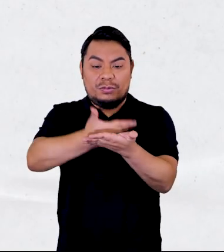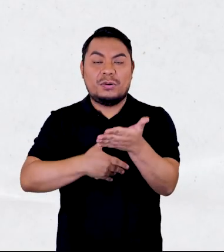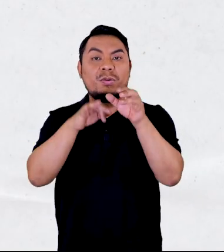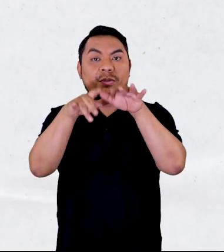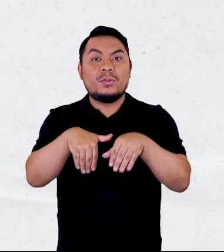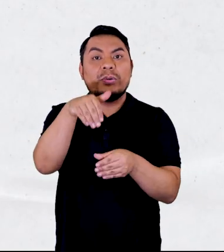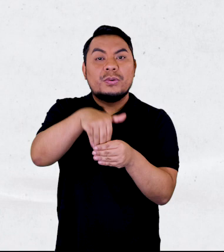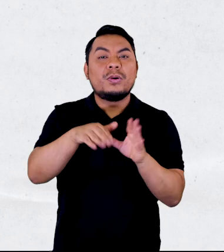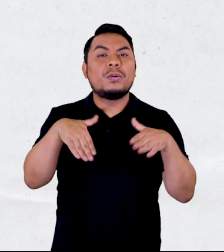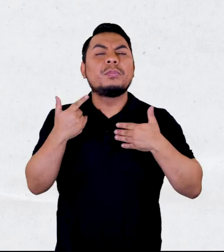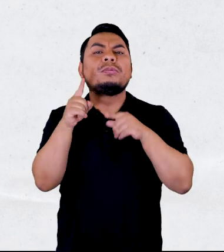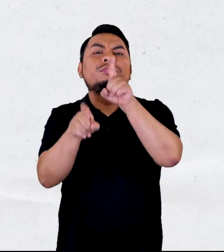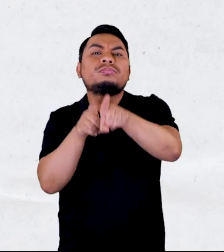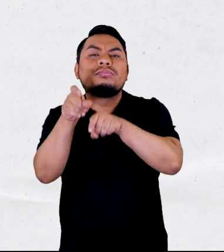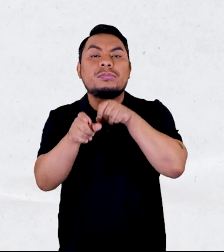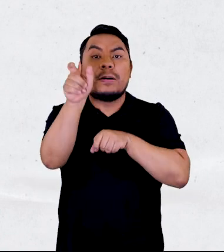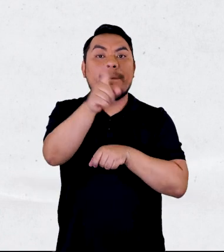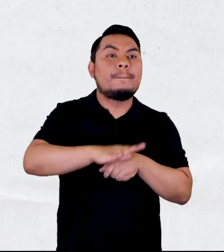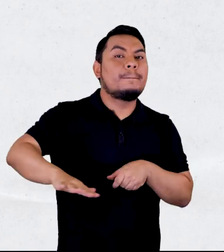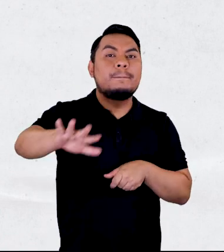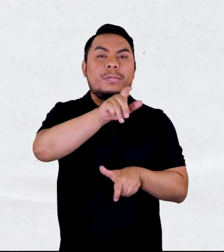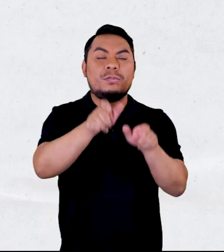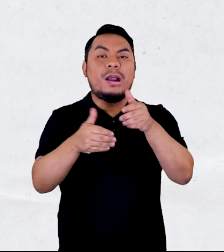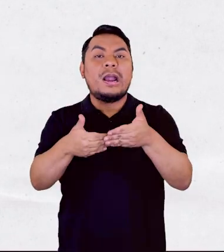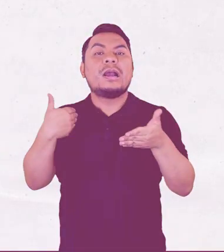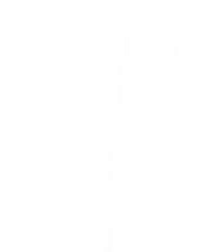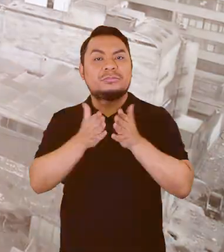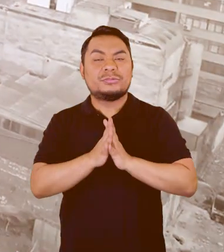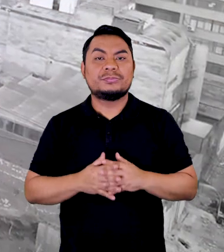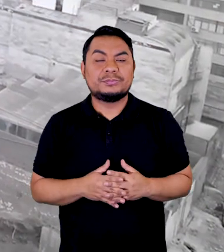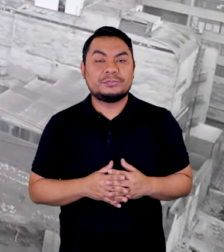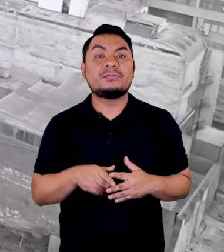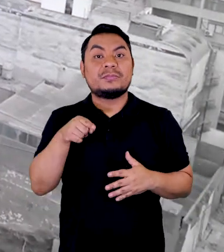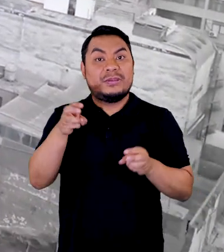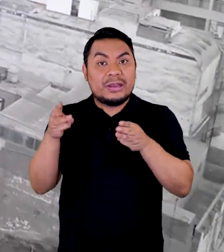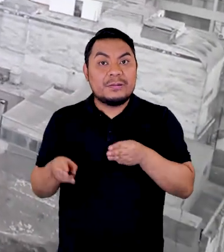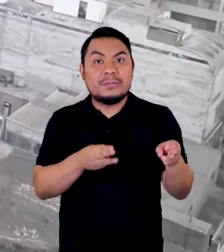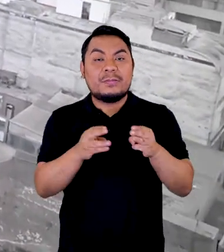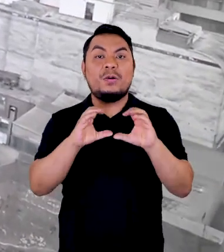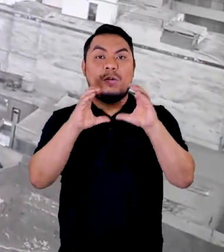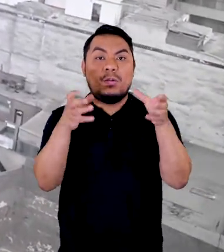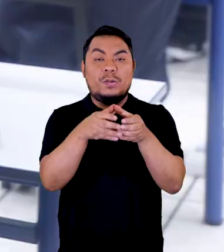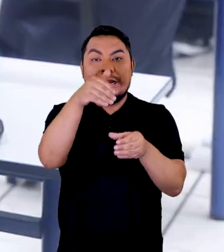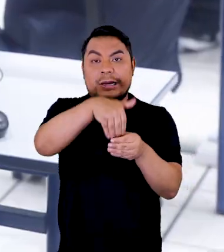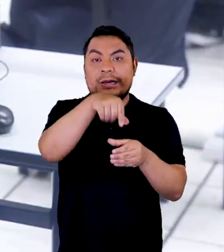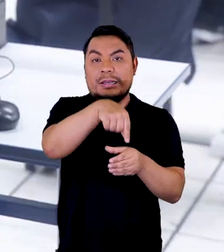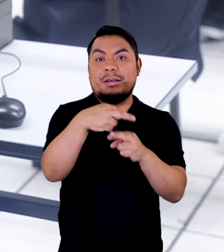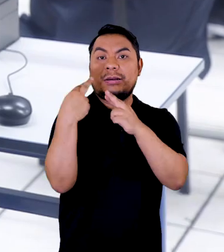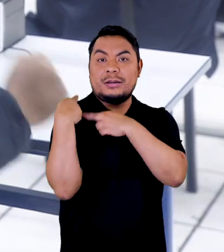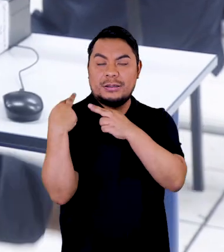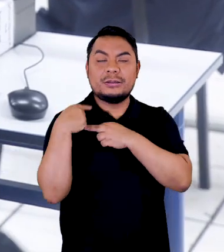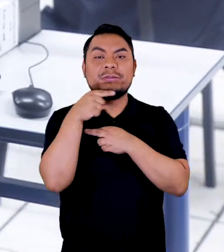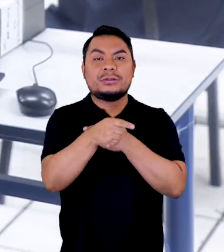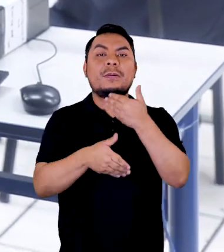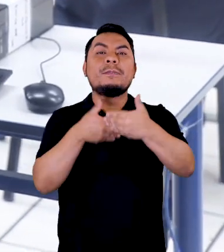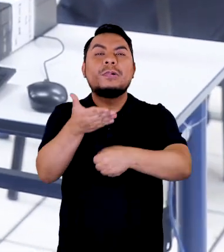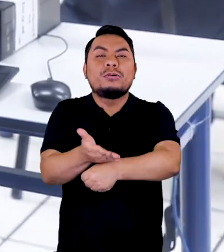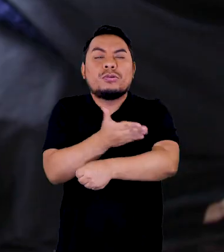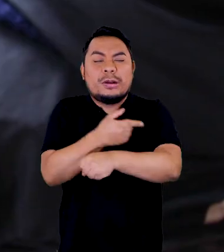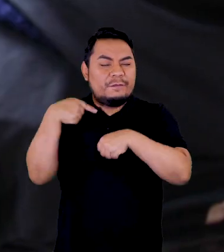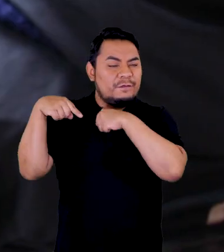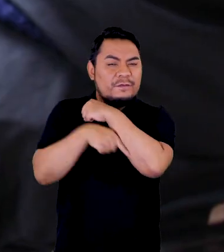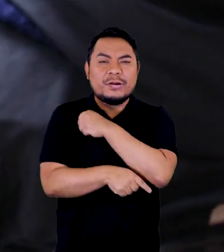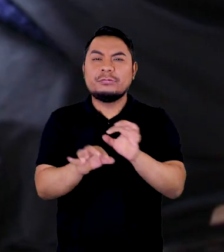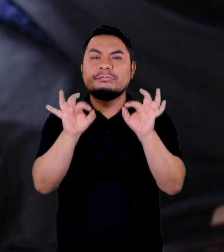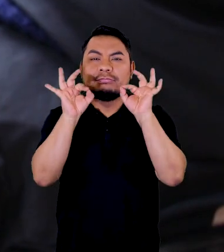electorales pueden ser consultadas por los ciudadanos previa solicitud. De esta manera, el organismo electoral realiza un procedimiento minucioso